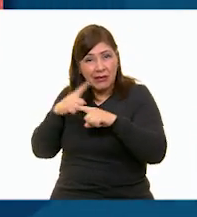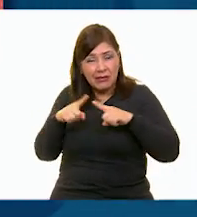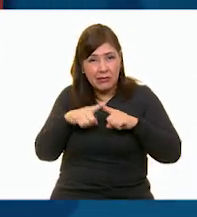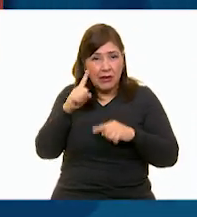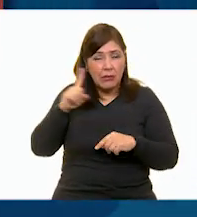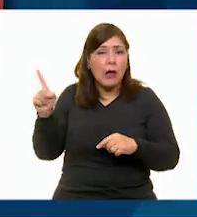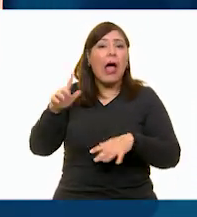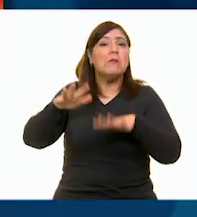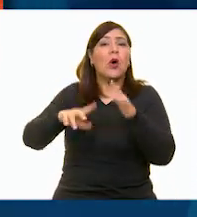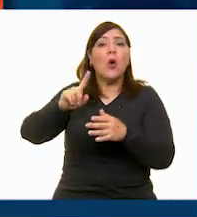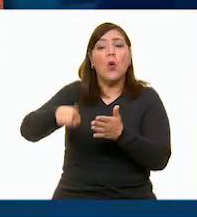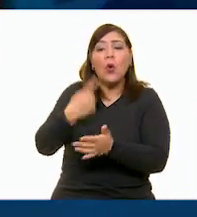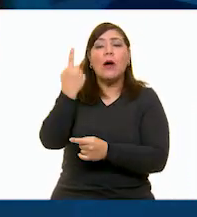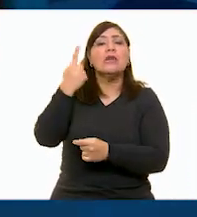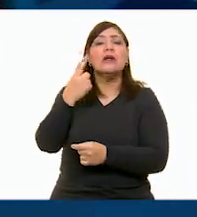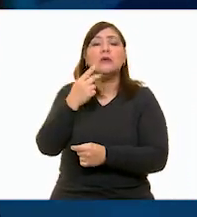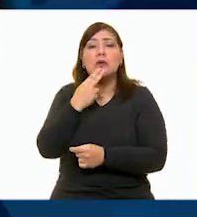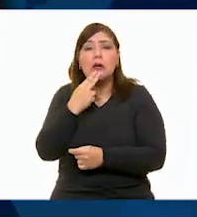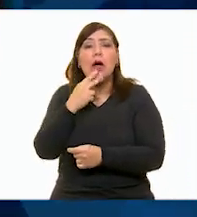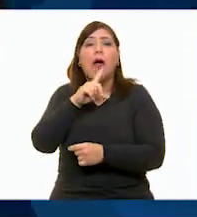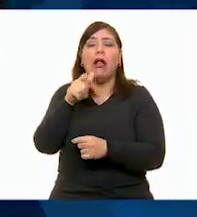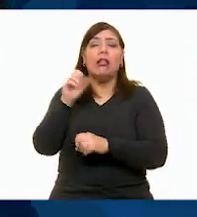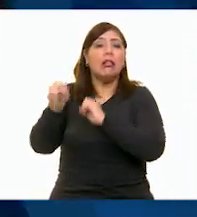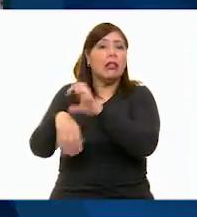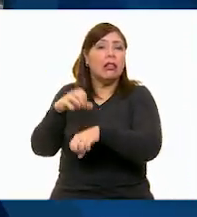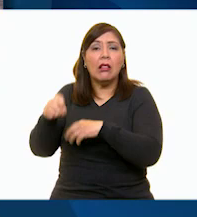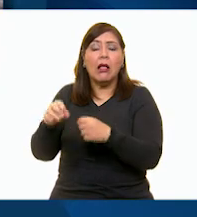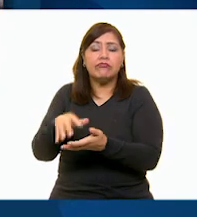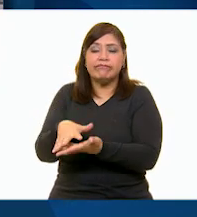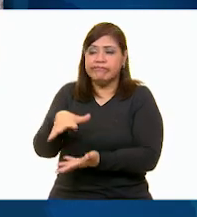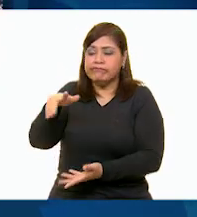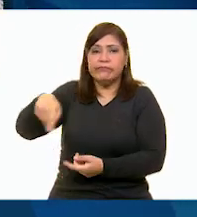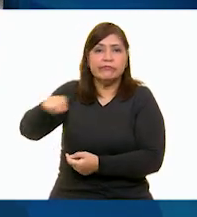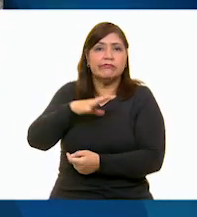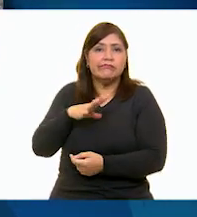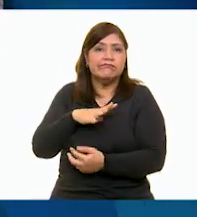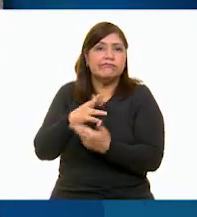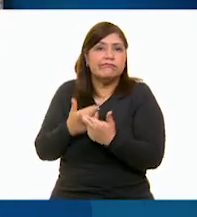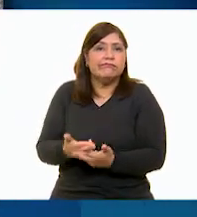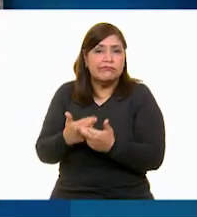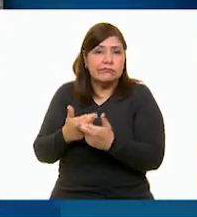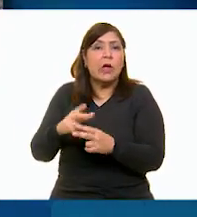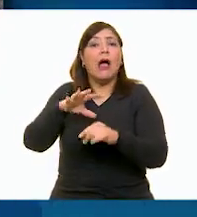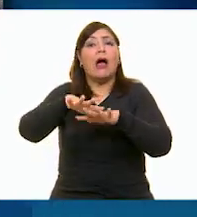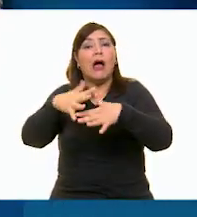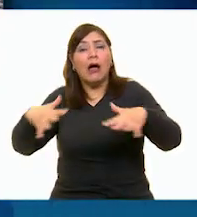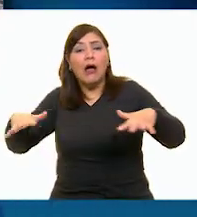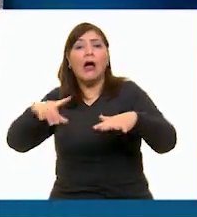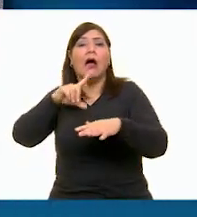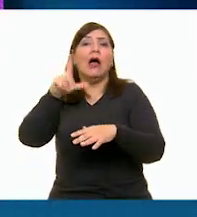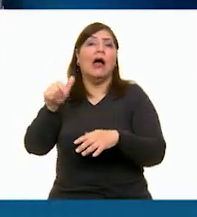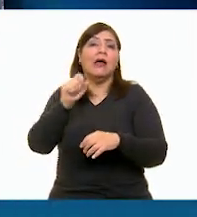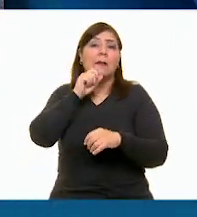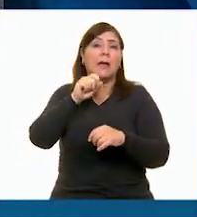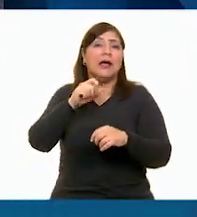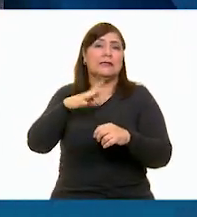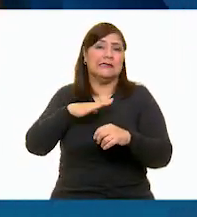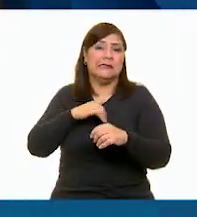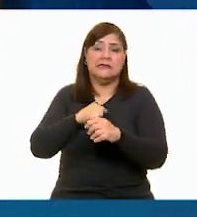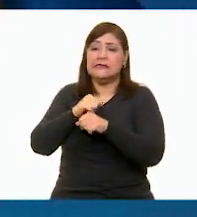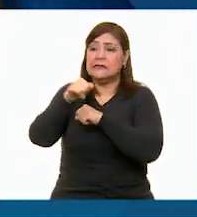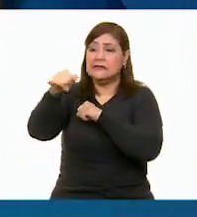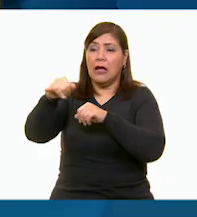sola vez y no son degradables, por lo tanto se acumulan en basureros y cuerpos de agua hasta llegar al mar. Como